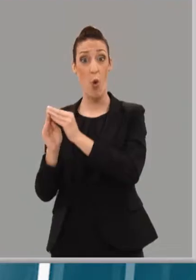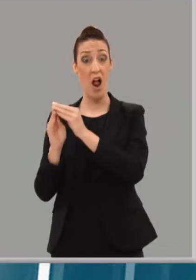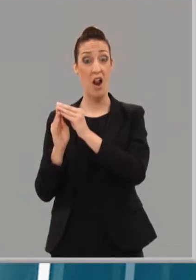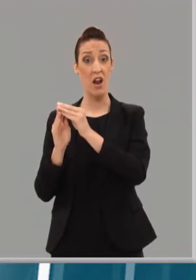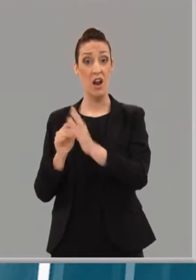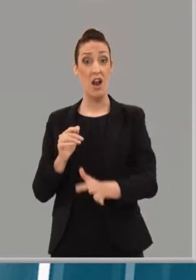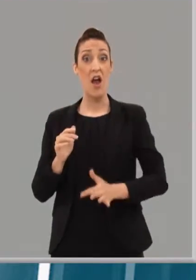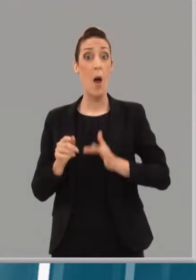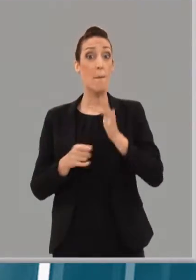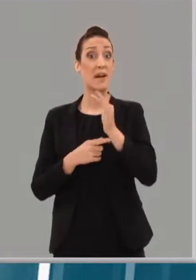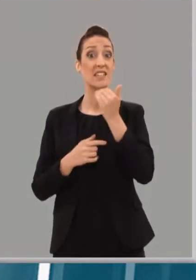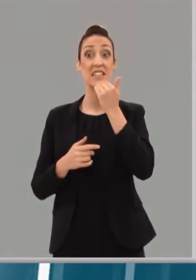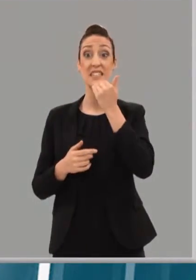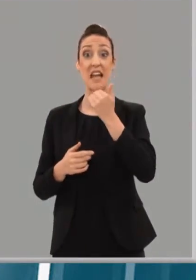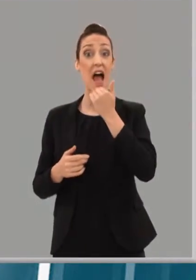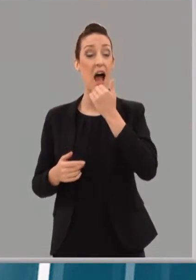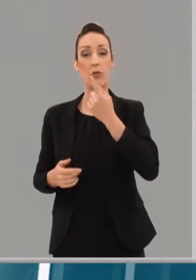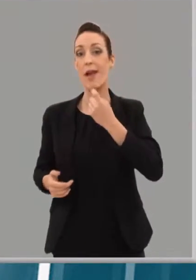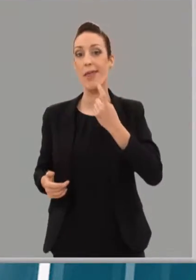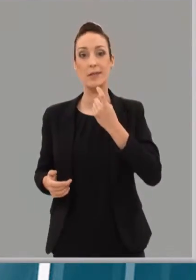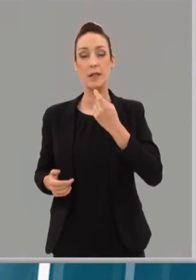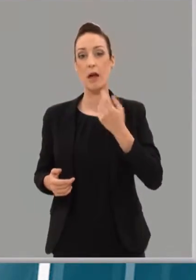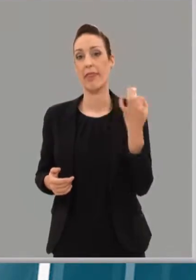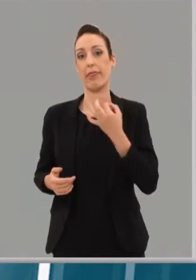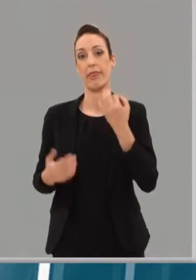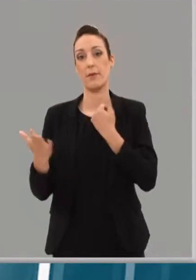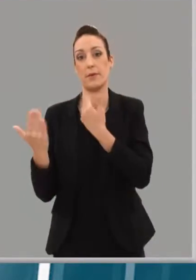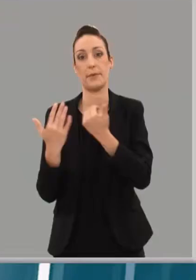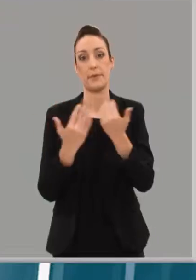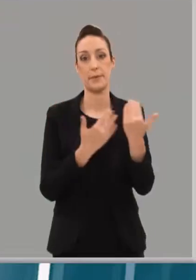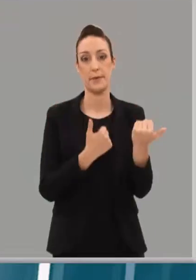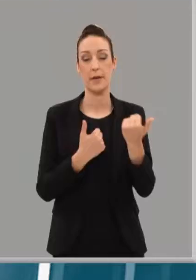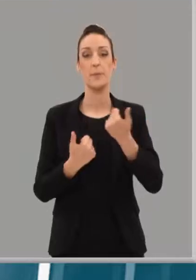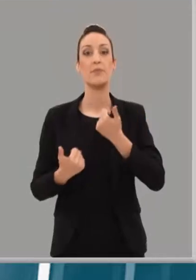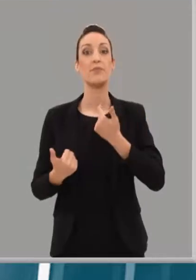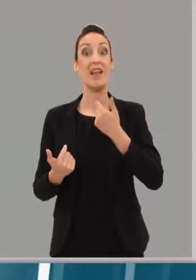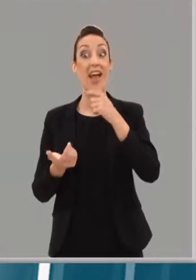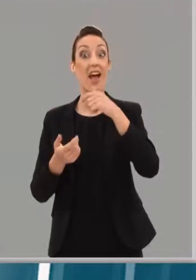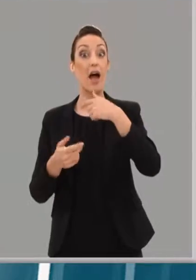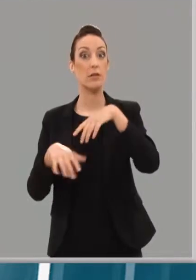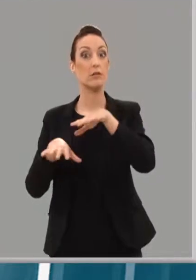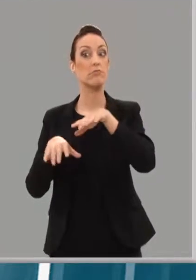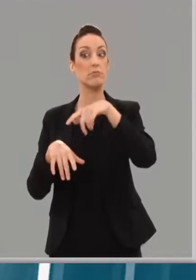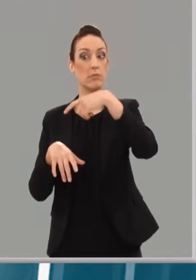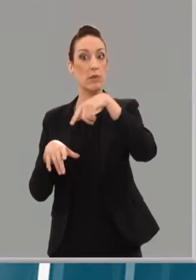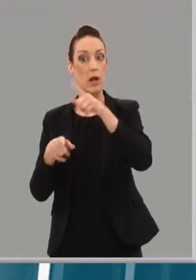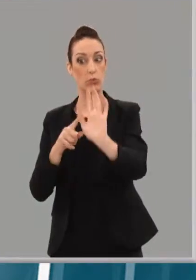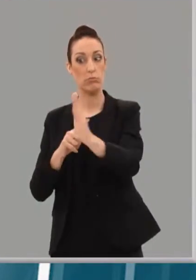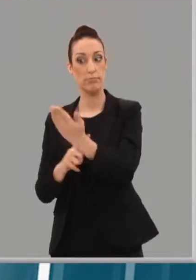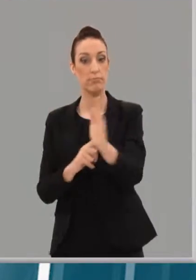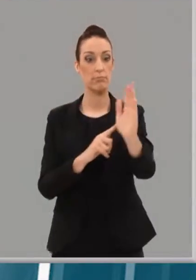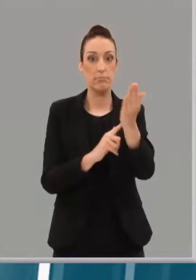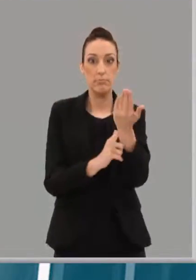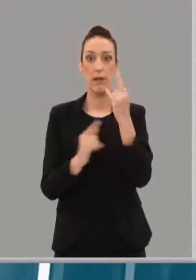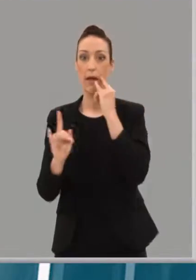propicia encuentros. Esa es su máxima. Escobar, que ya ha llamado a otros candidatos, asume los resultados y preguntado por si los